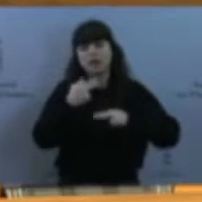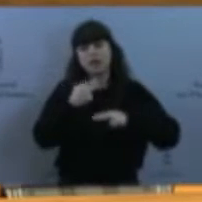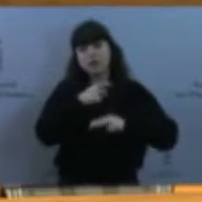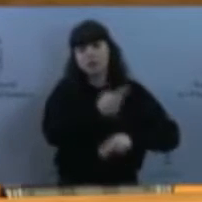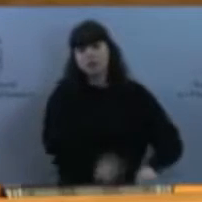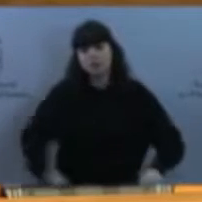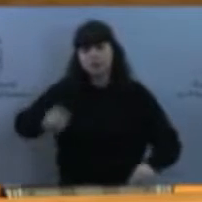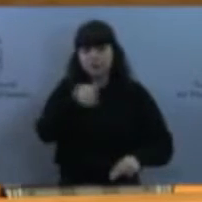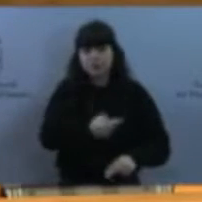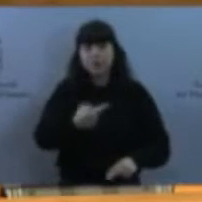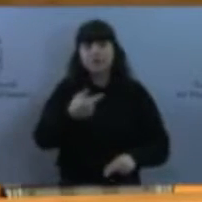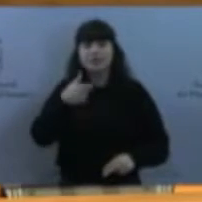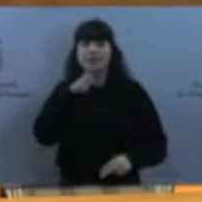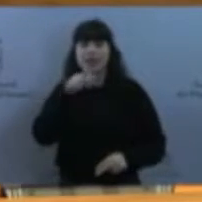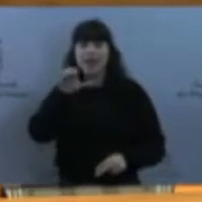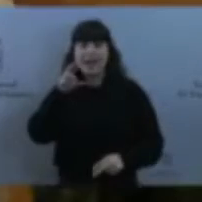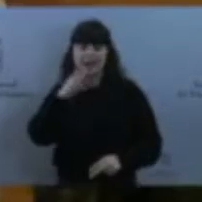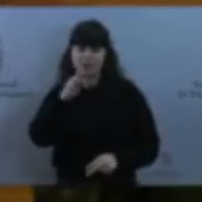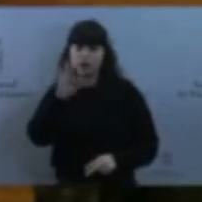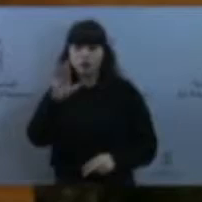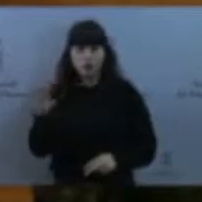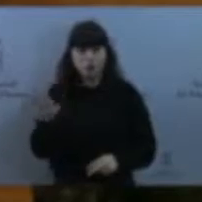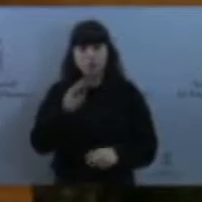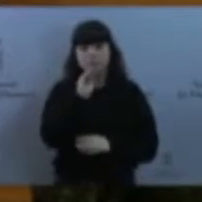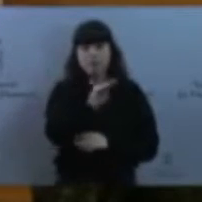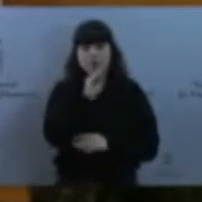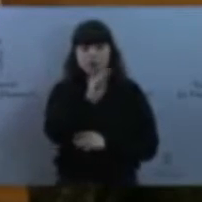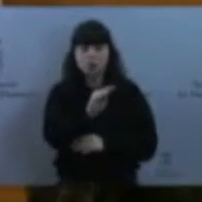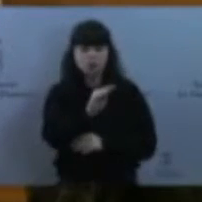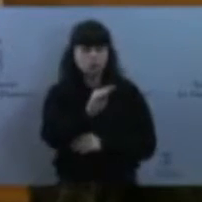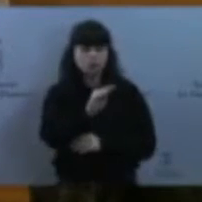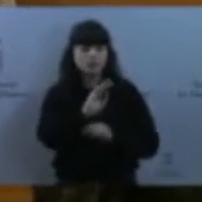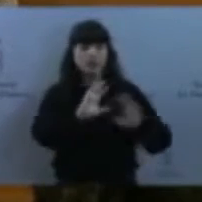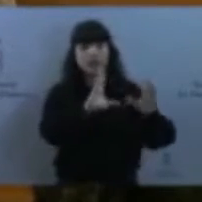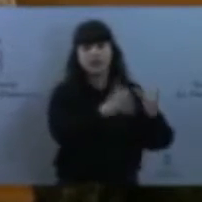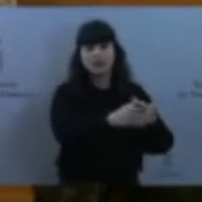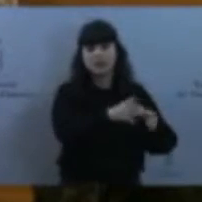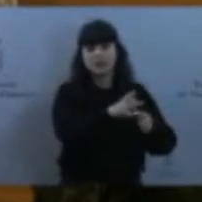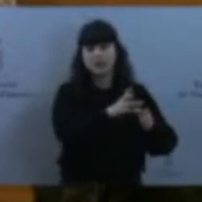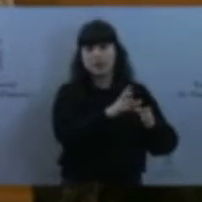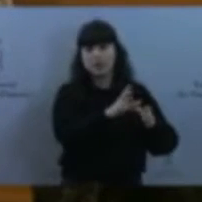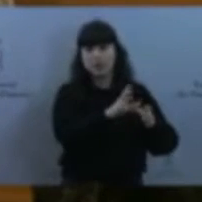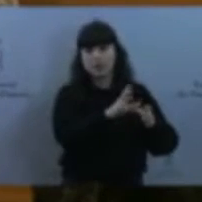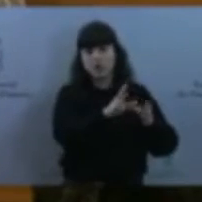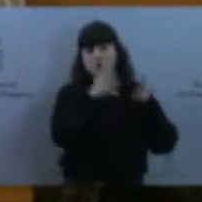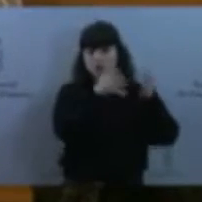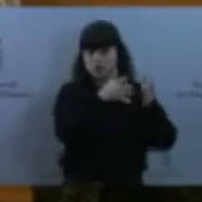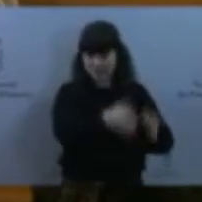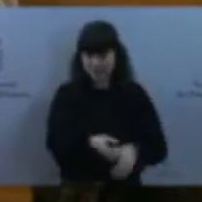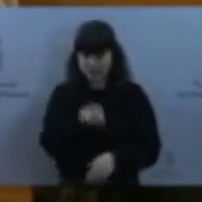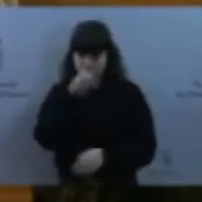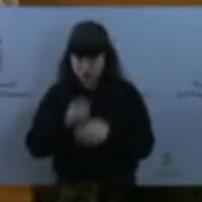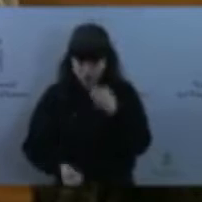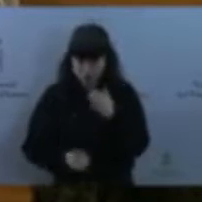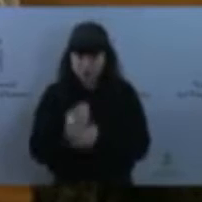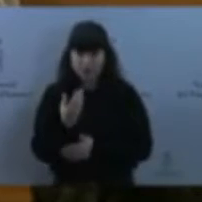Señoría, tiene la palabra. Gracias, señor presidente. Buenos días, señor consejero. No tenga prisa por irse a la